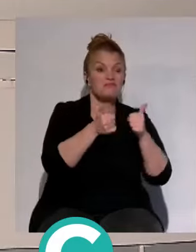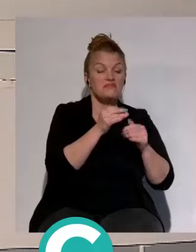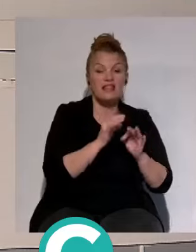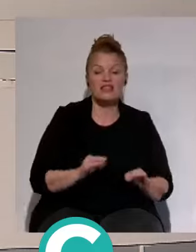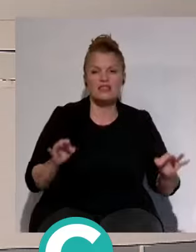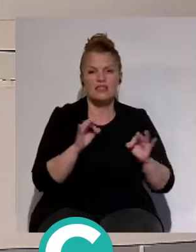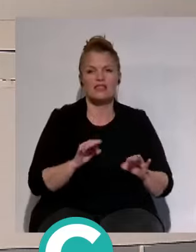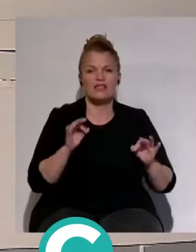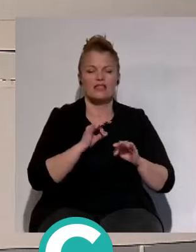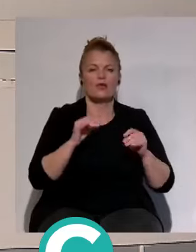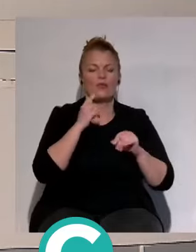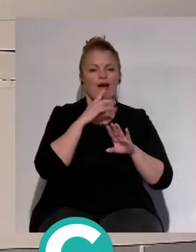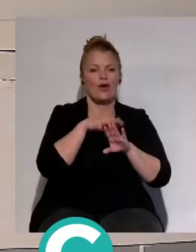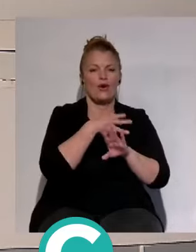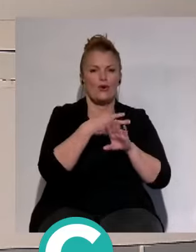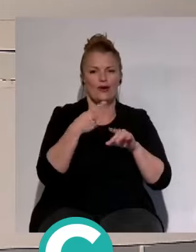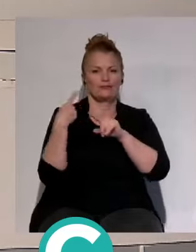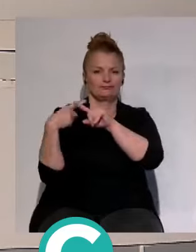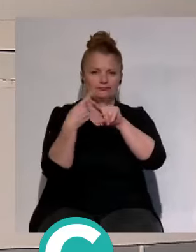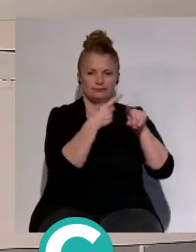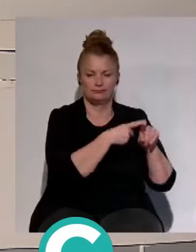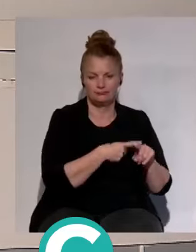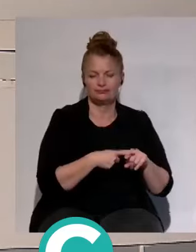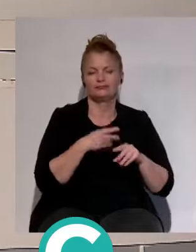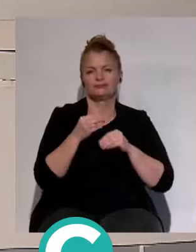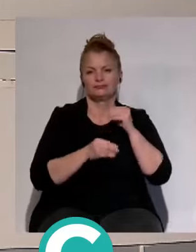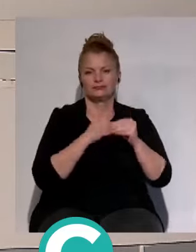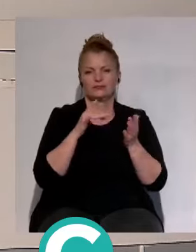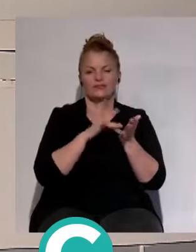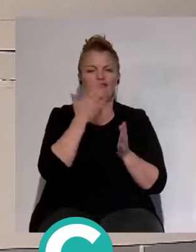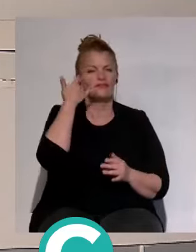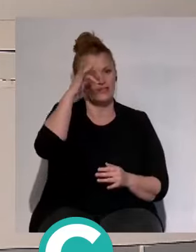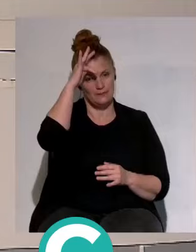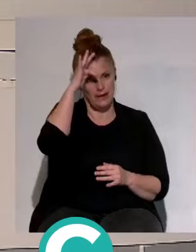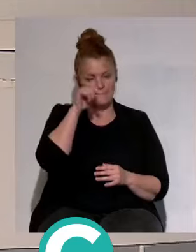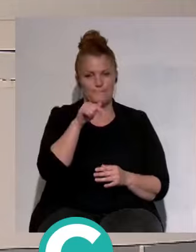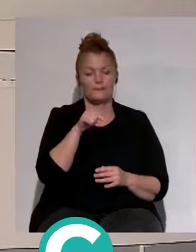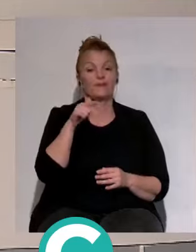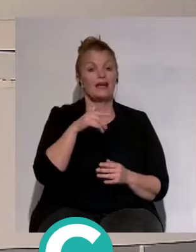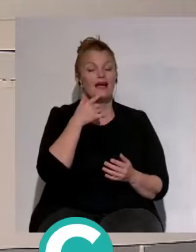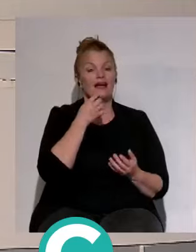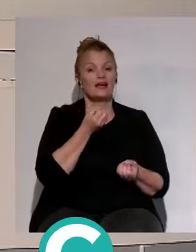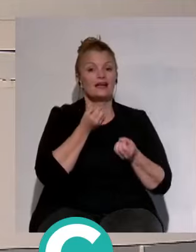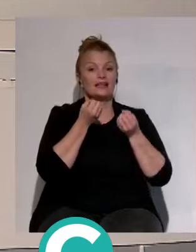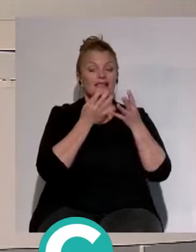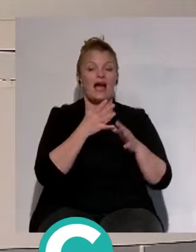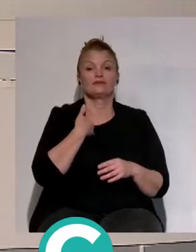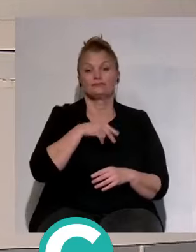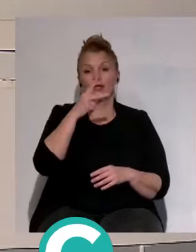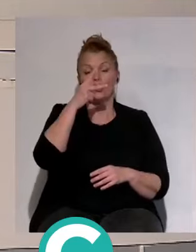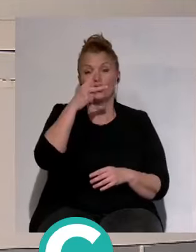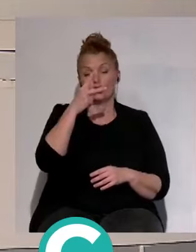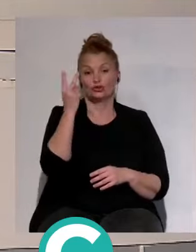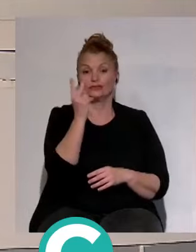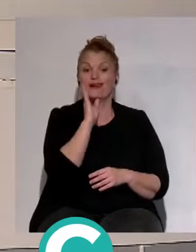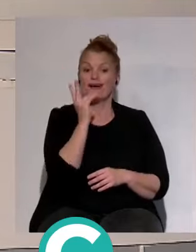ido repartiendo durante esta jornada y durante el fin de semana. Como decimos, ya descendidos tanto el Cádiz como la Unión Deportiva